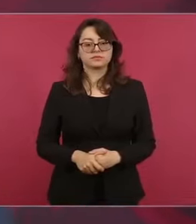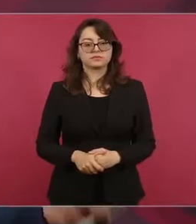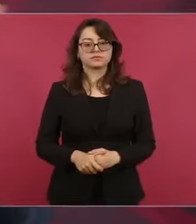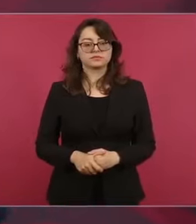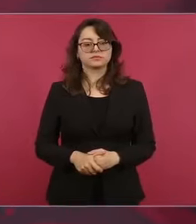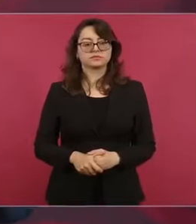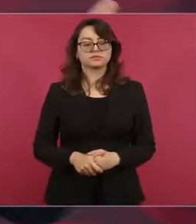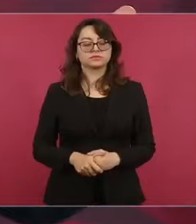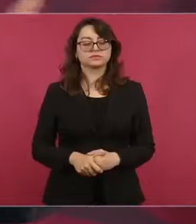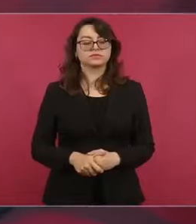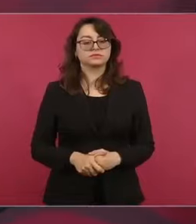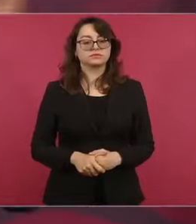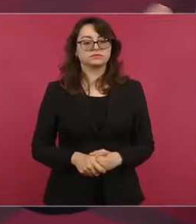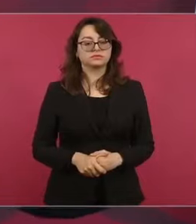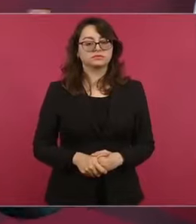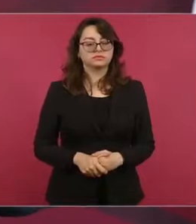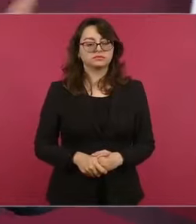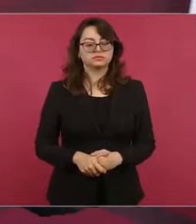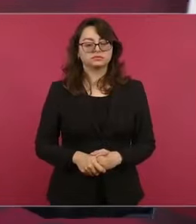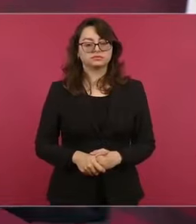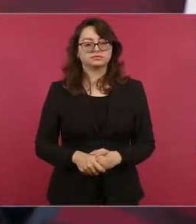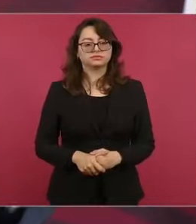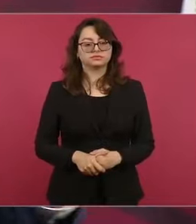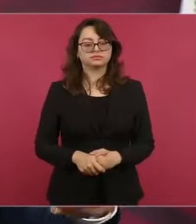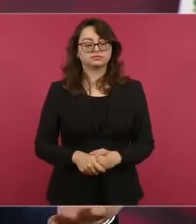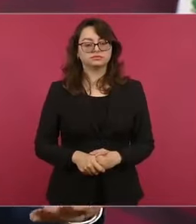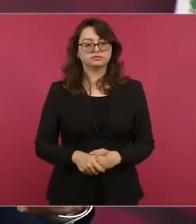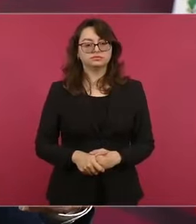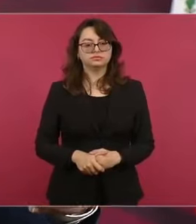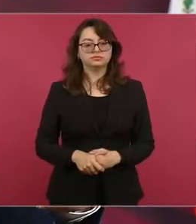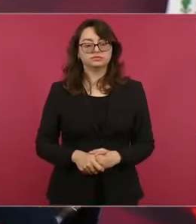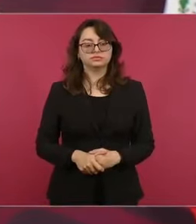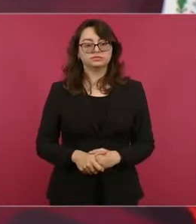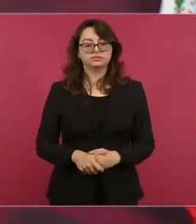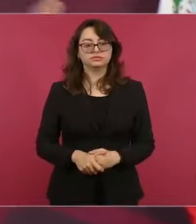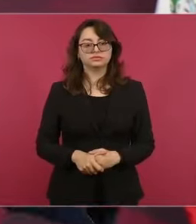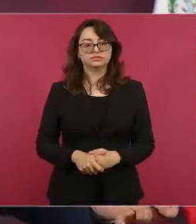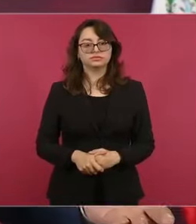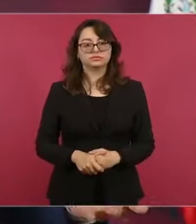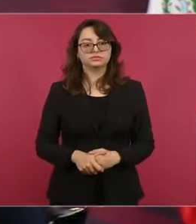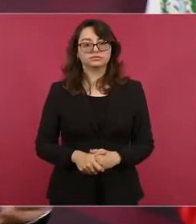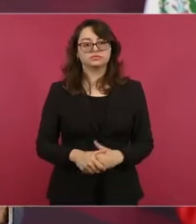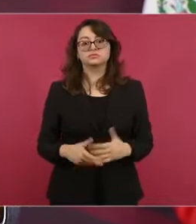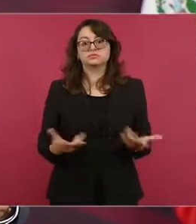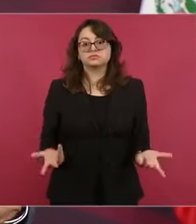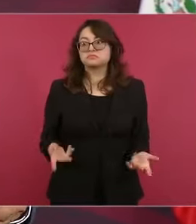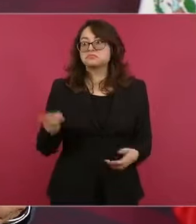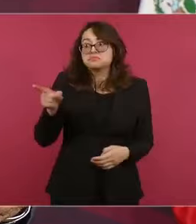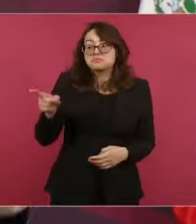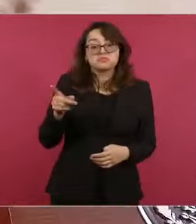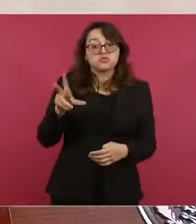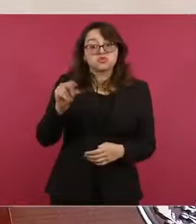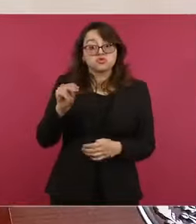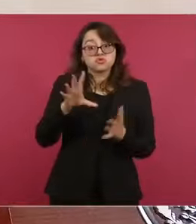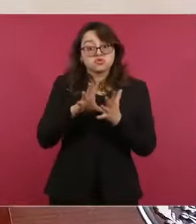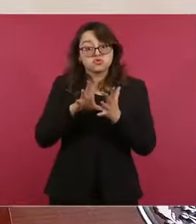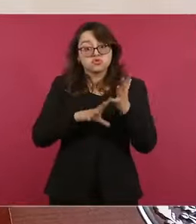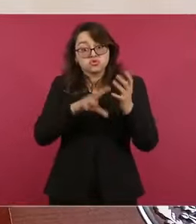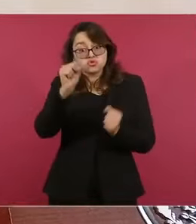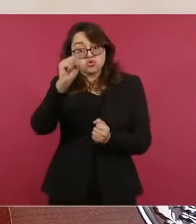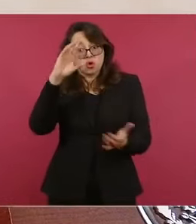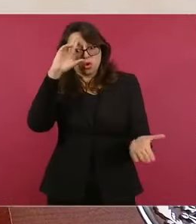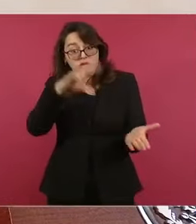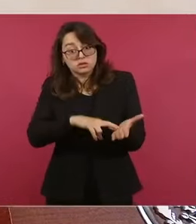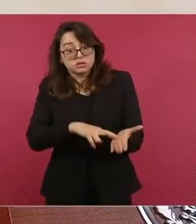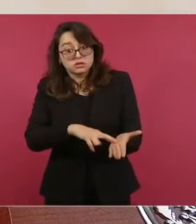Sería una ruptura al orden constitucional del mismo Poder